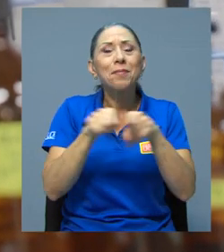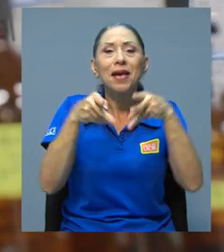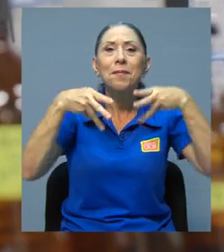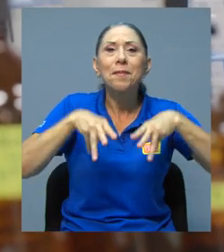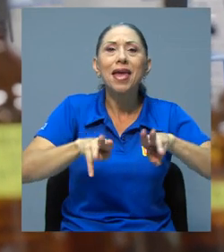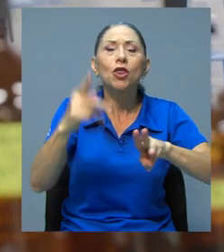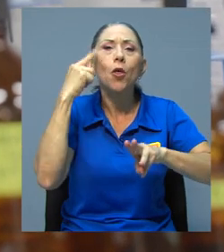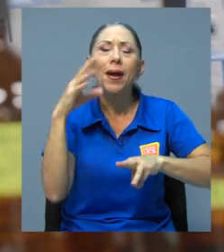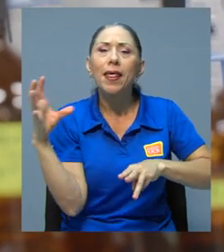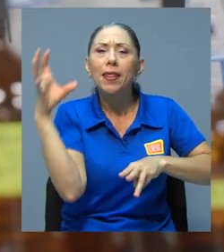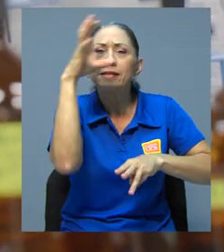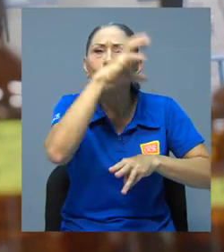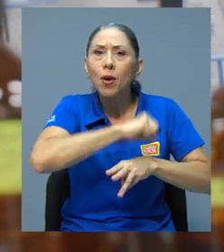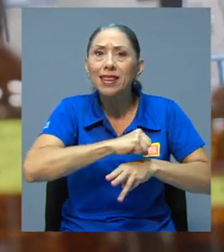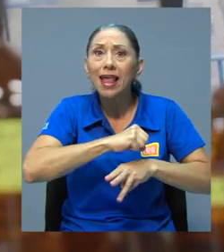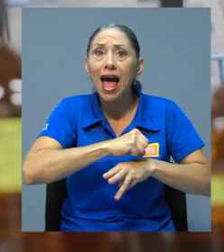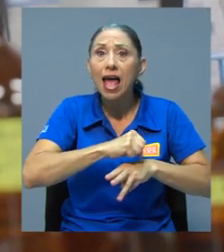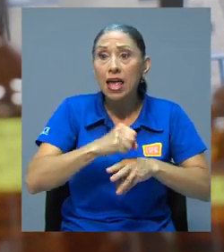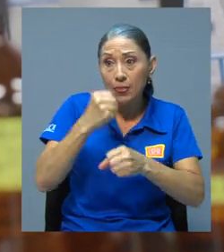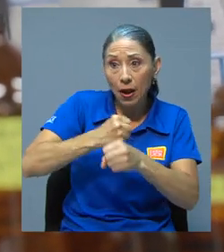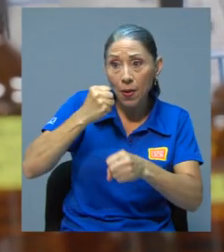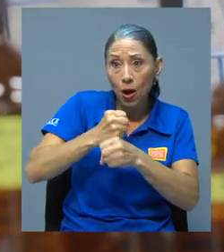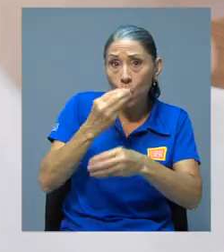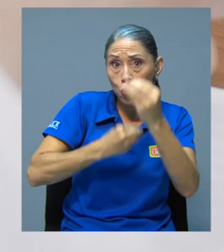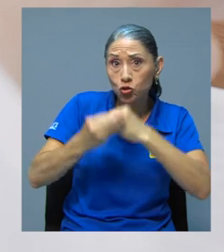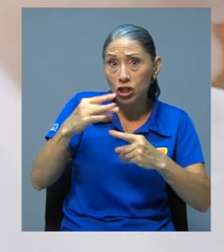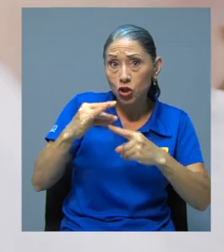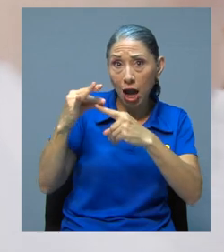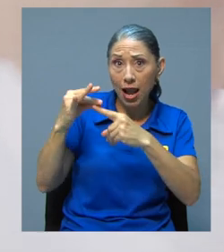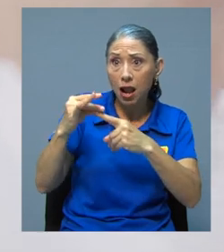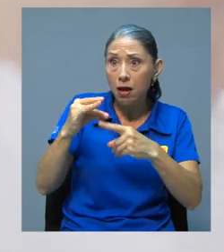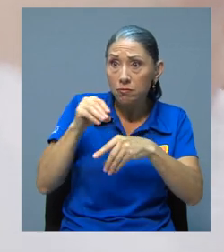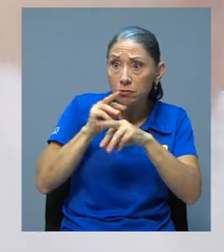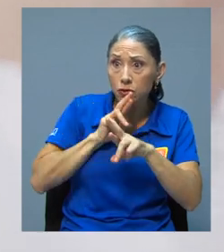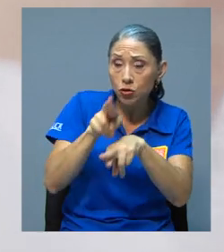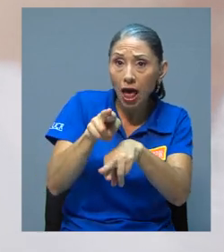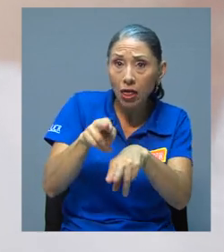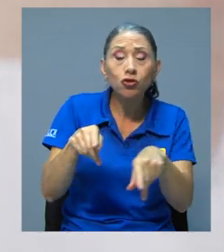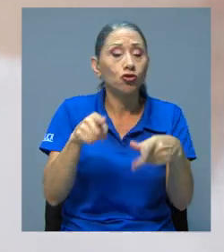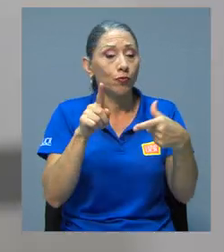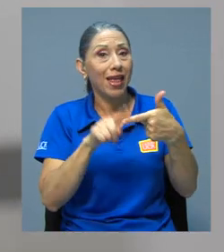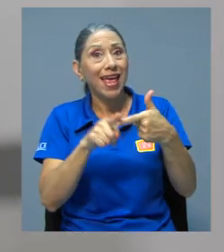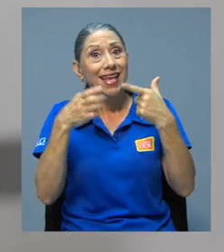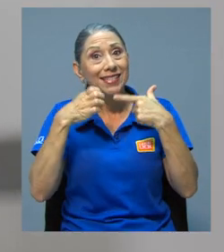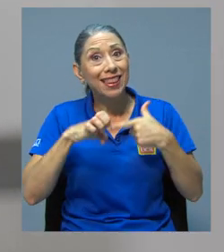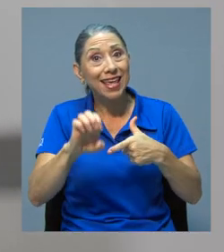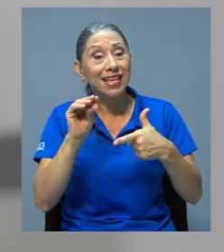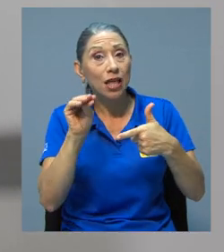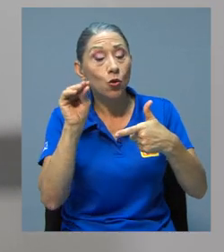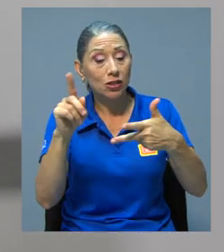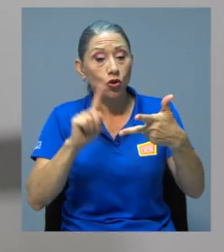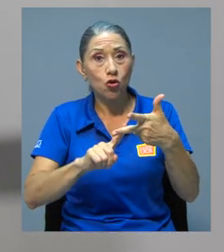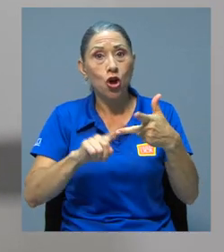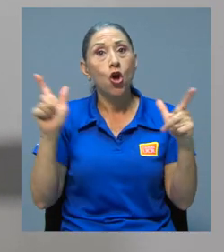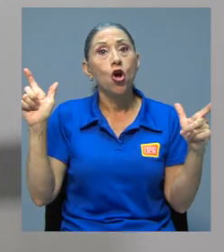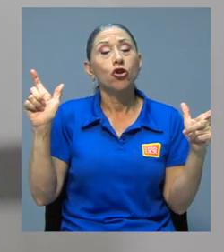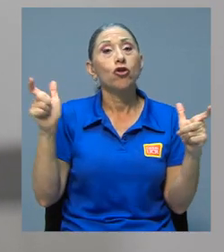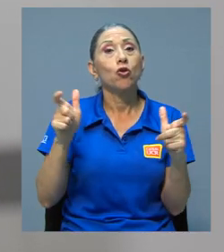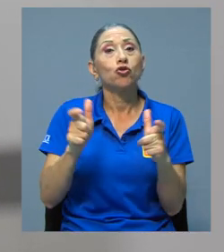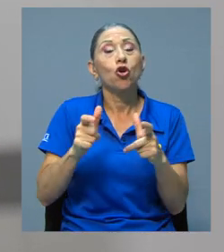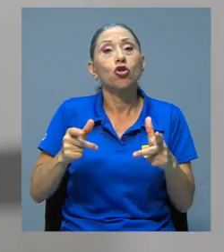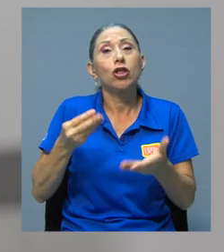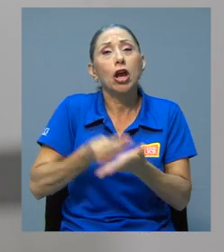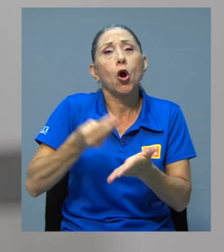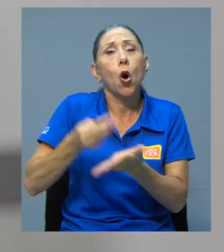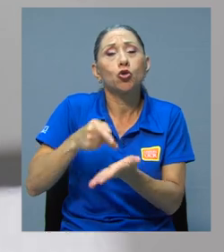método para medir la efectividad de las intervenciones nutricionales, crear mejores estrategias de educación y contribuir a la reducción de costos en